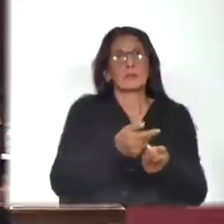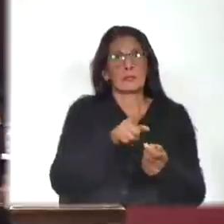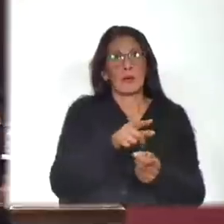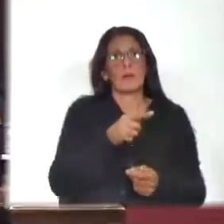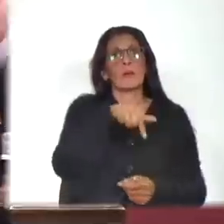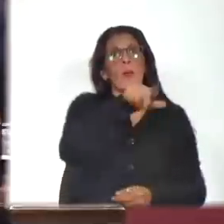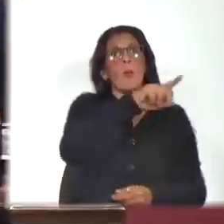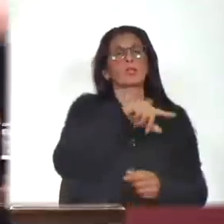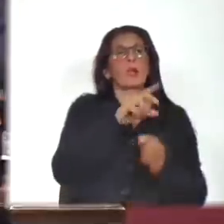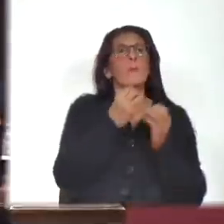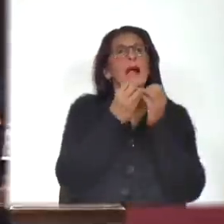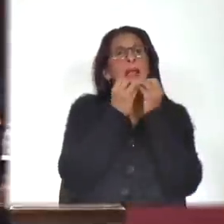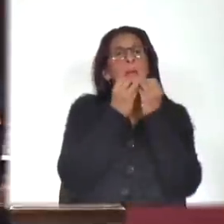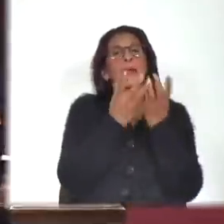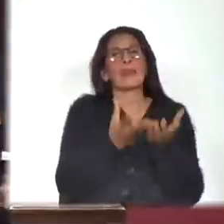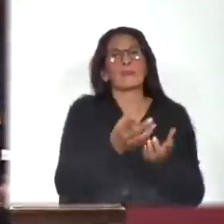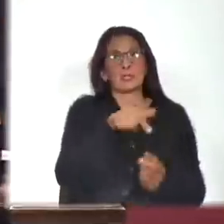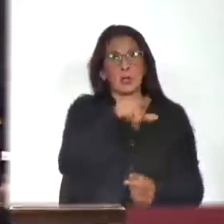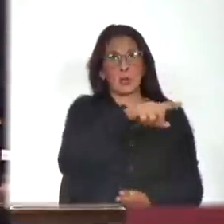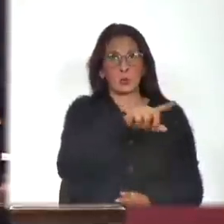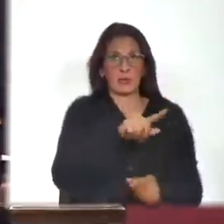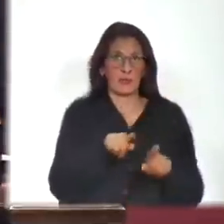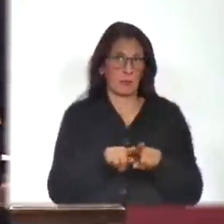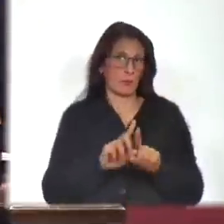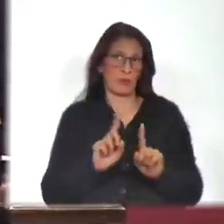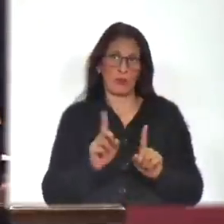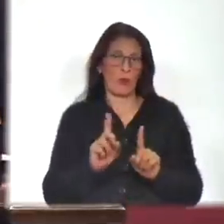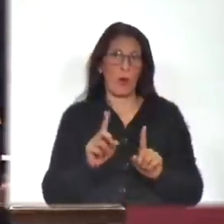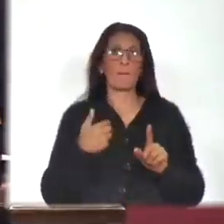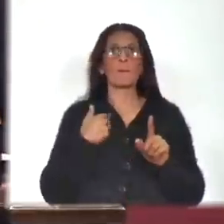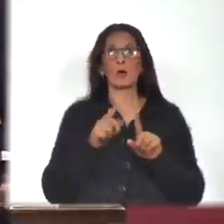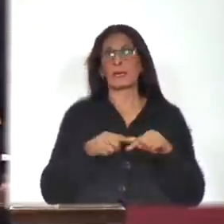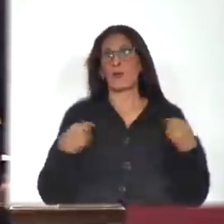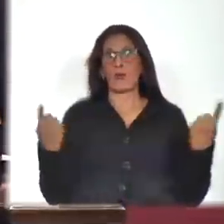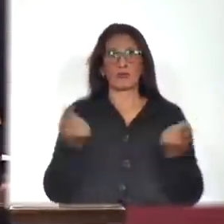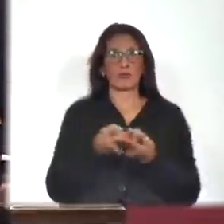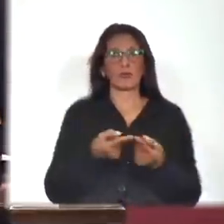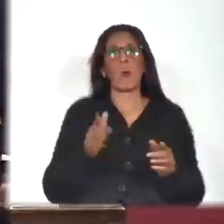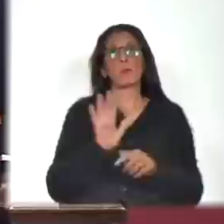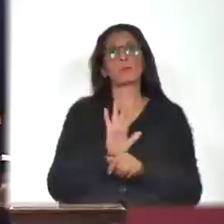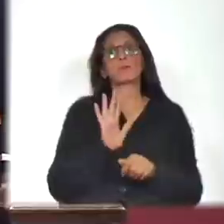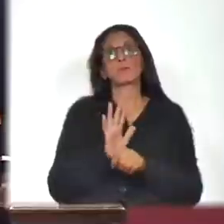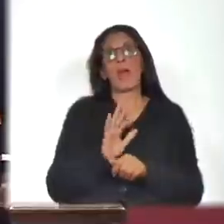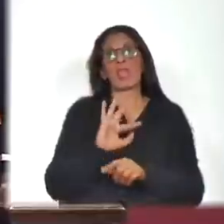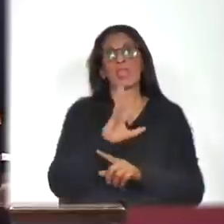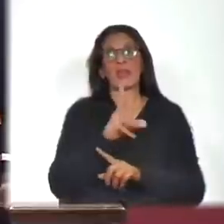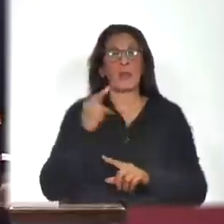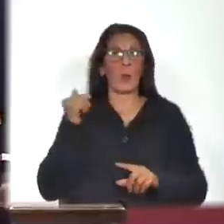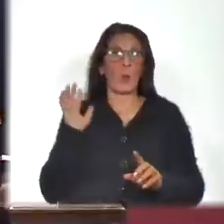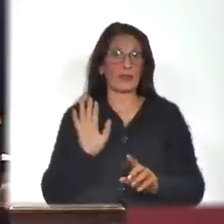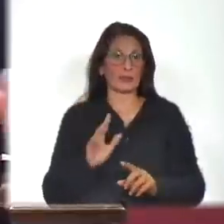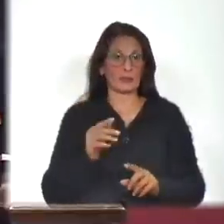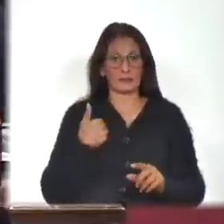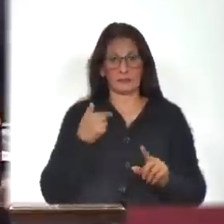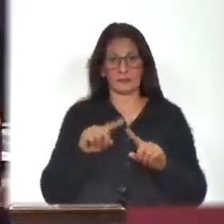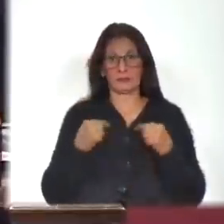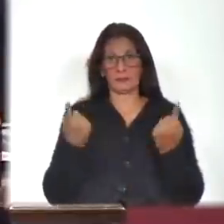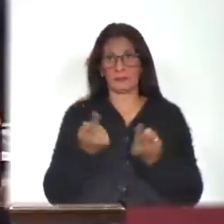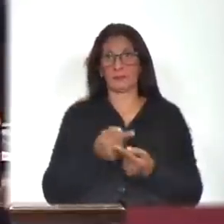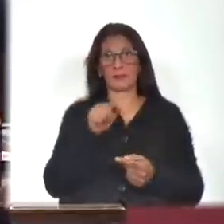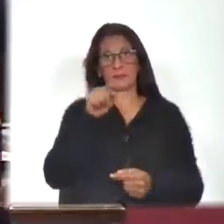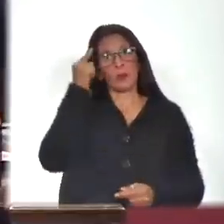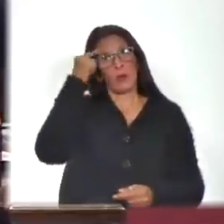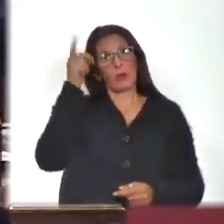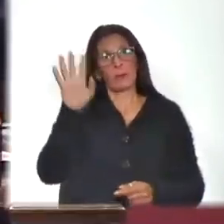beneficiarse ustedes mismos. Si eso fuera cierto, todos nosotros seríamos unos delincuentes y la coalición de gobierno sería una asociación para delinquir. Eso es lo que